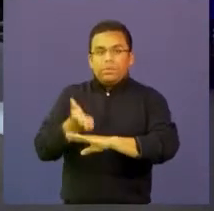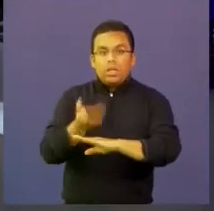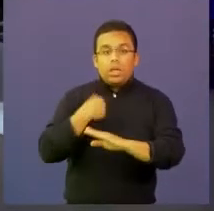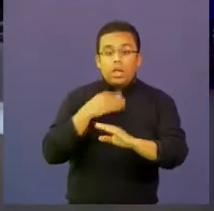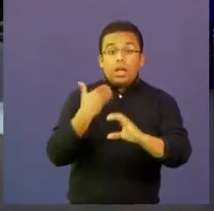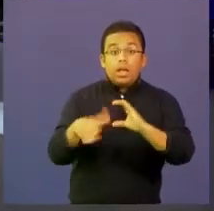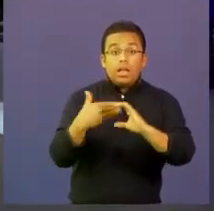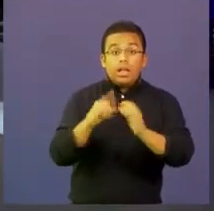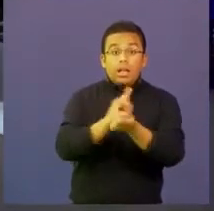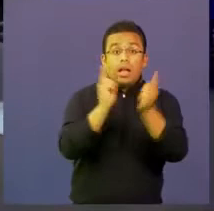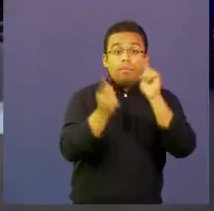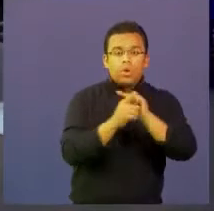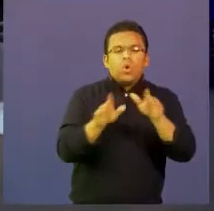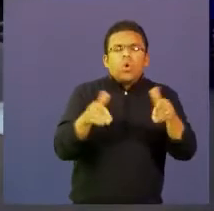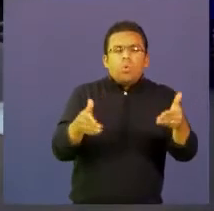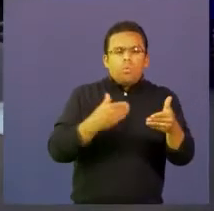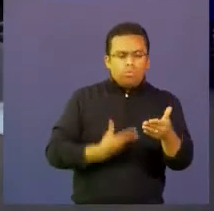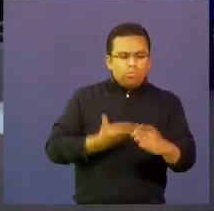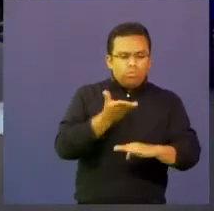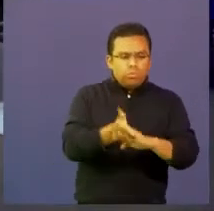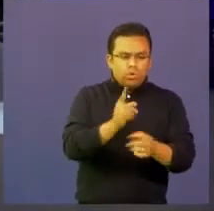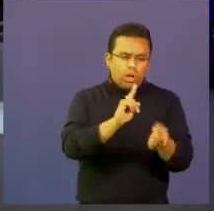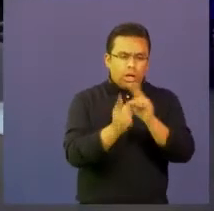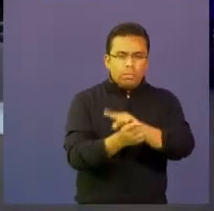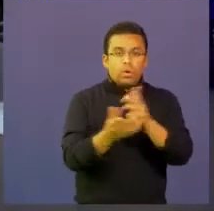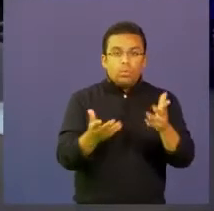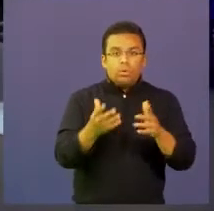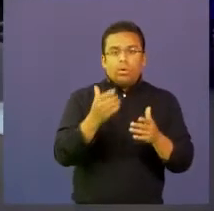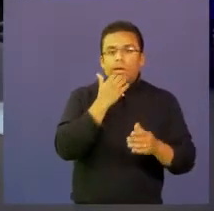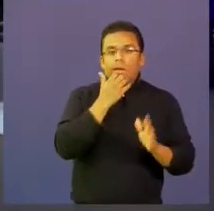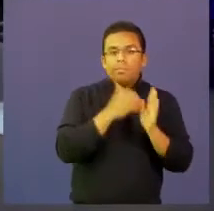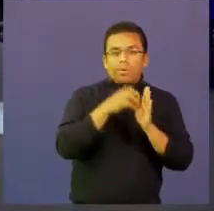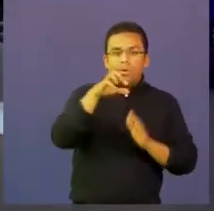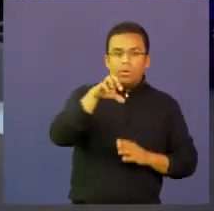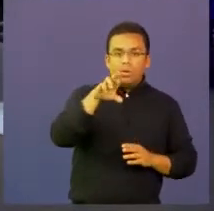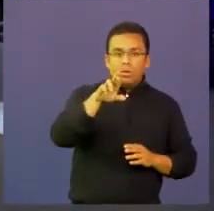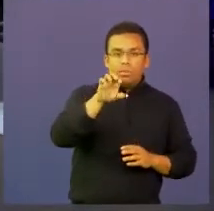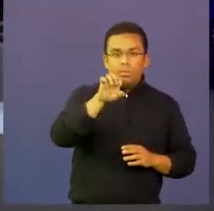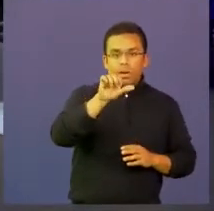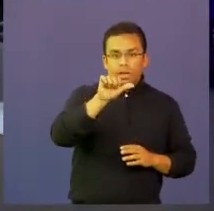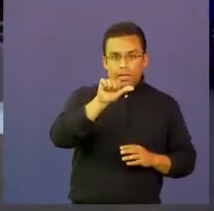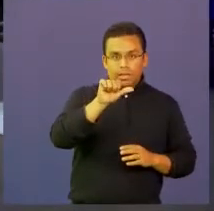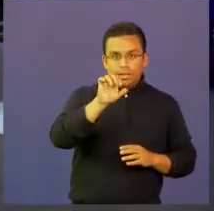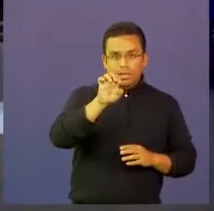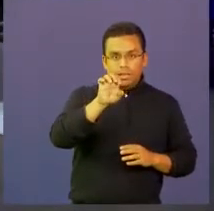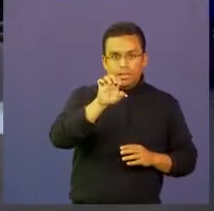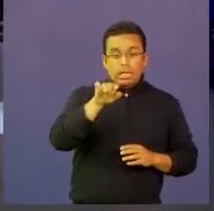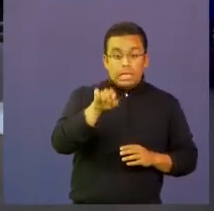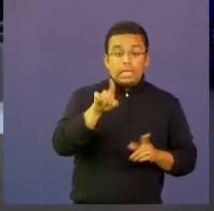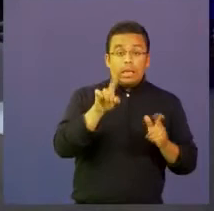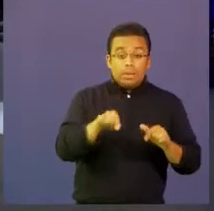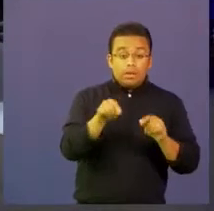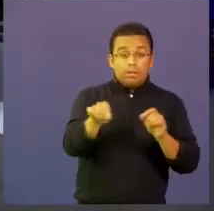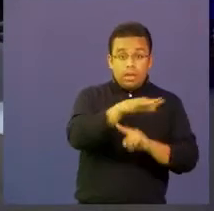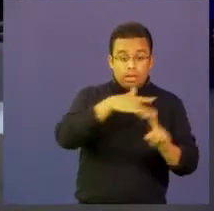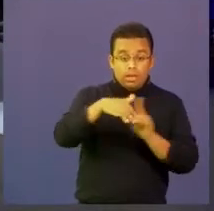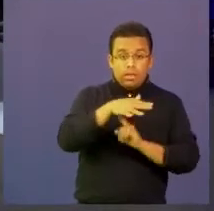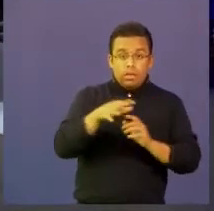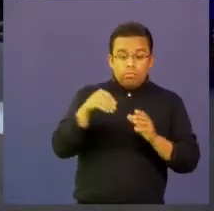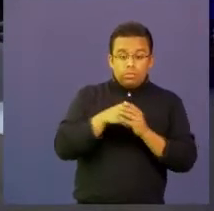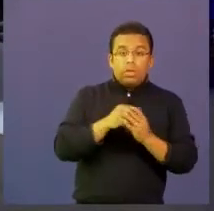climático dentro de los proyectos ambientales escolares los PRAE y cómo podemos incorporar cambio climático dentro de los currículos